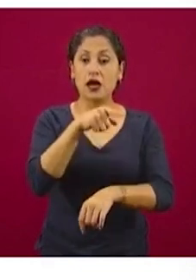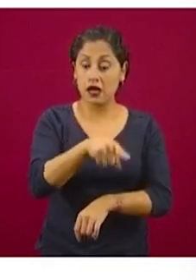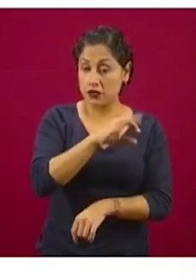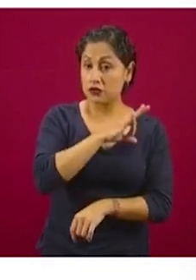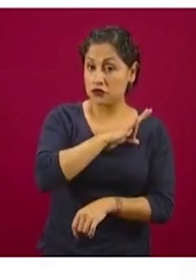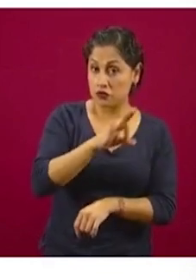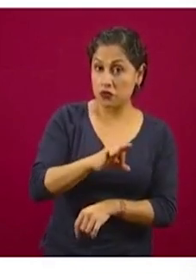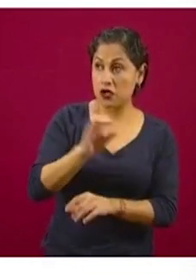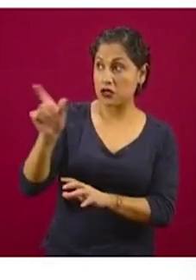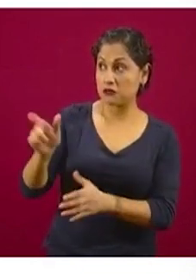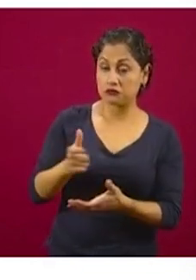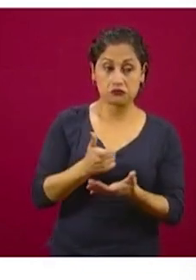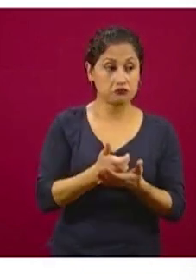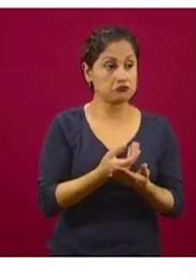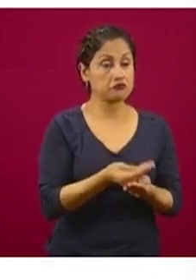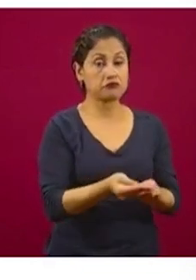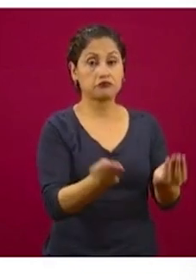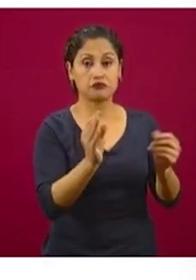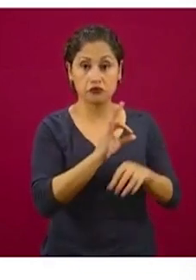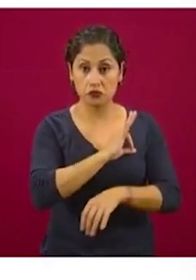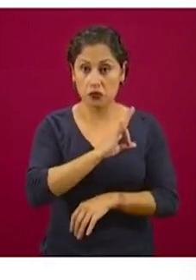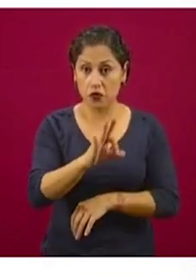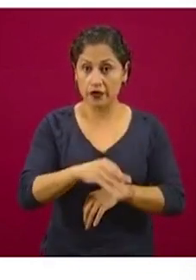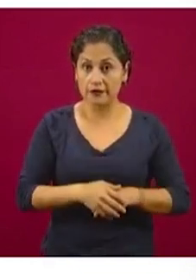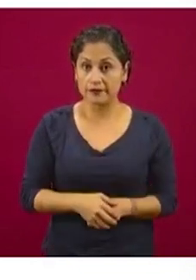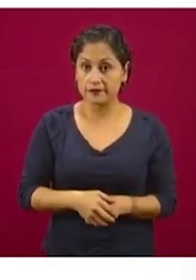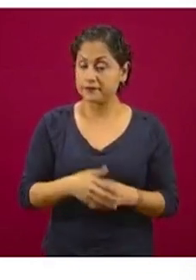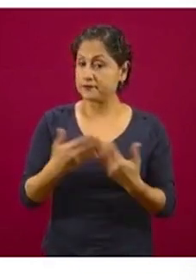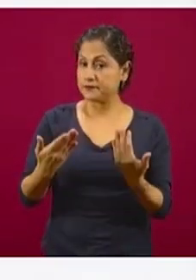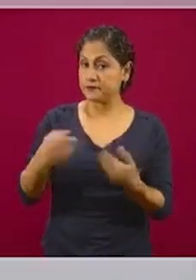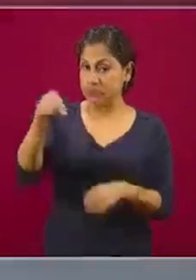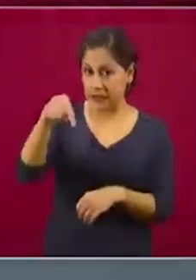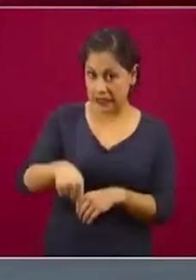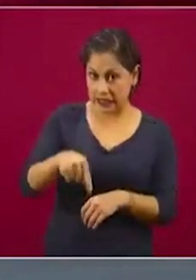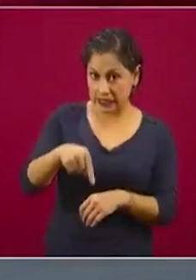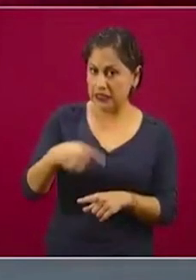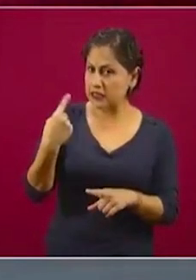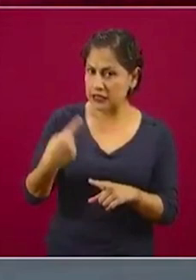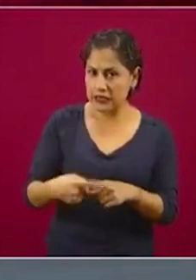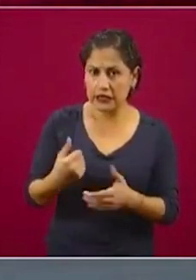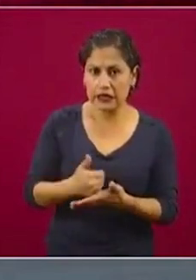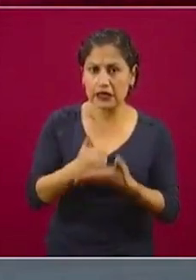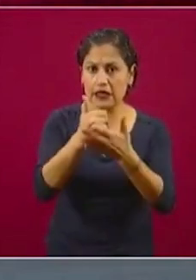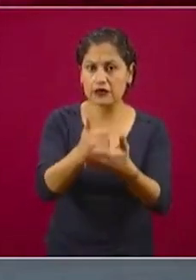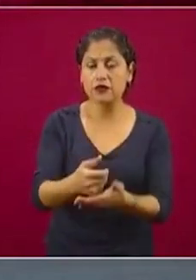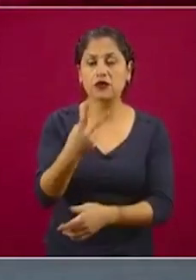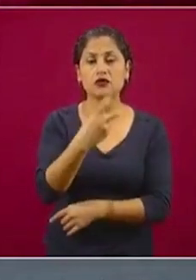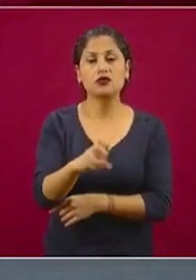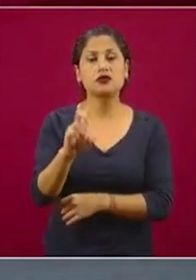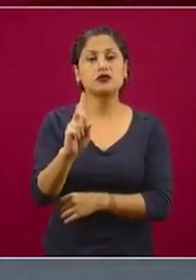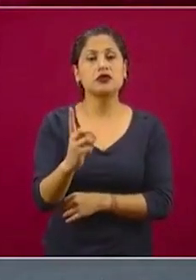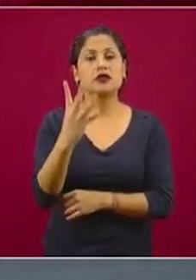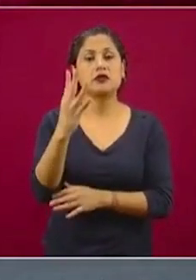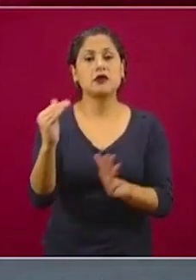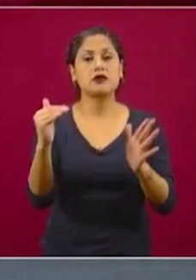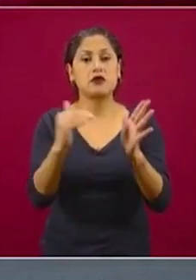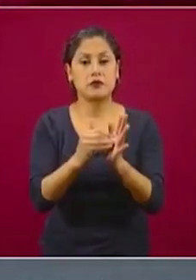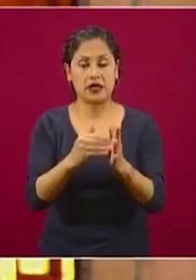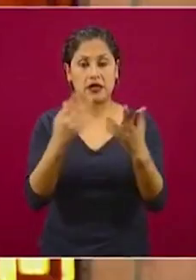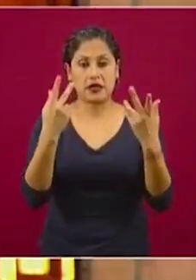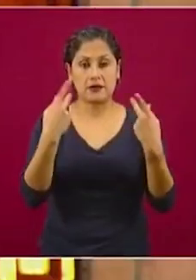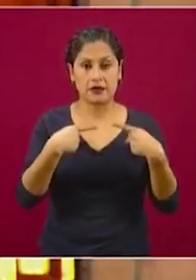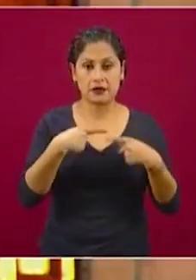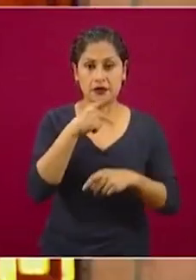recursos. Aquí participan, como ya lo dijo el señor secretario, 234 mil padres de familia y